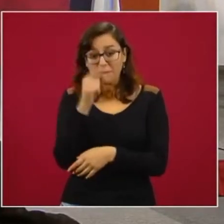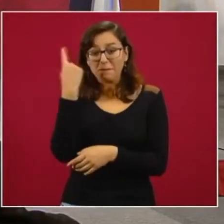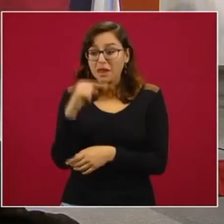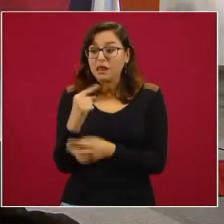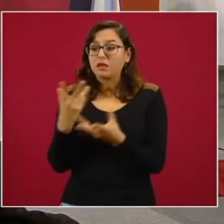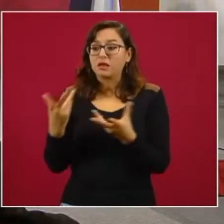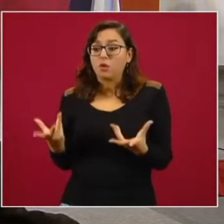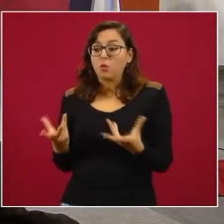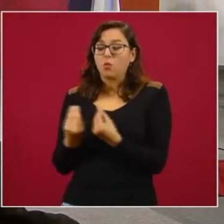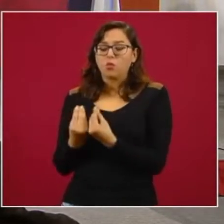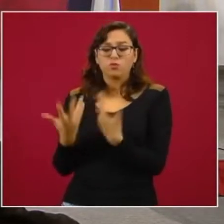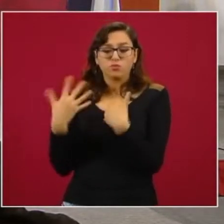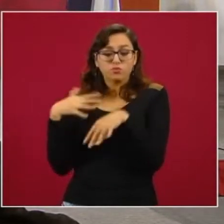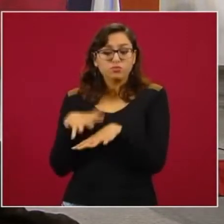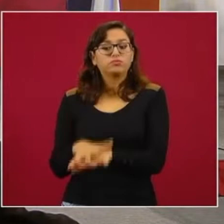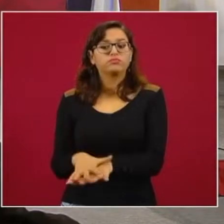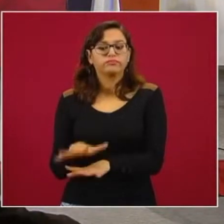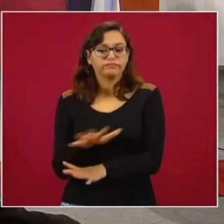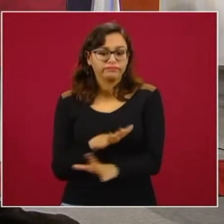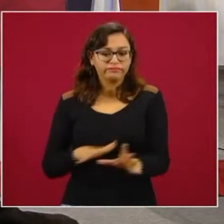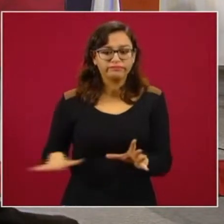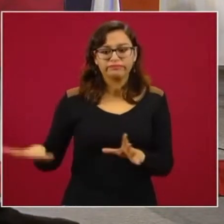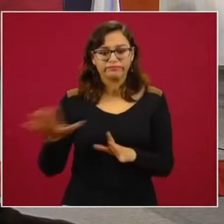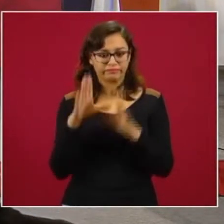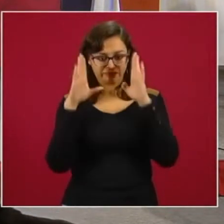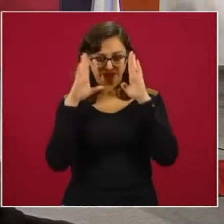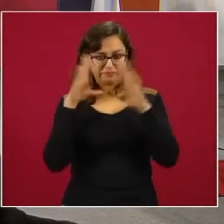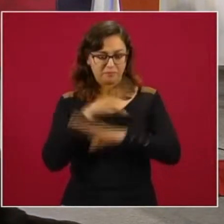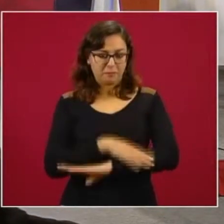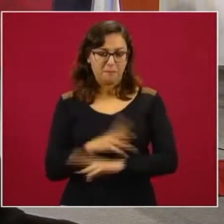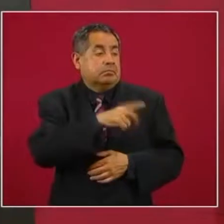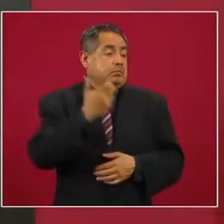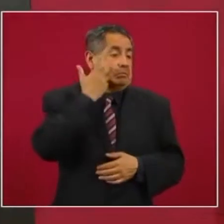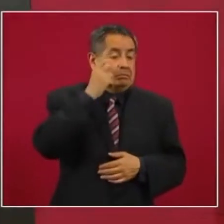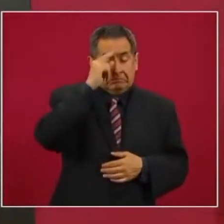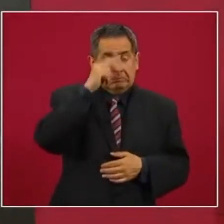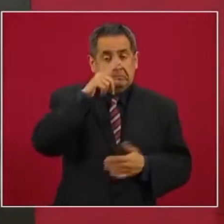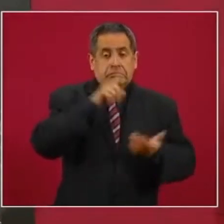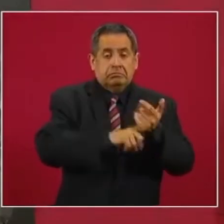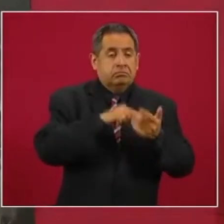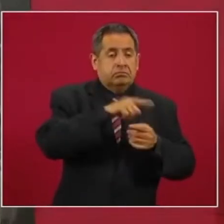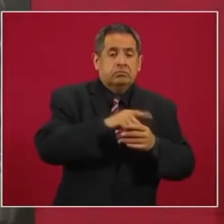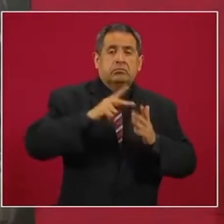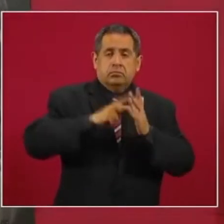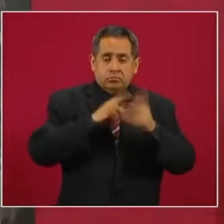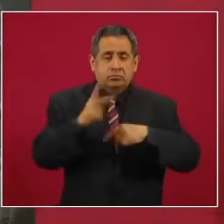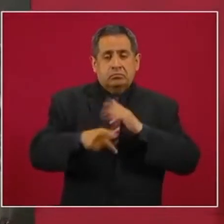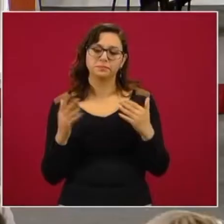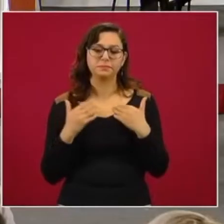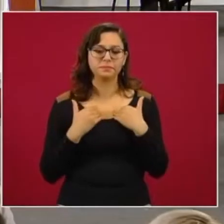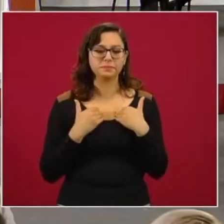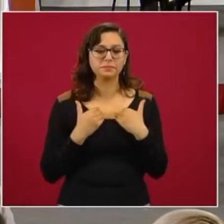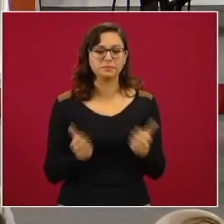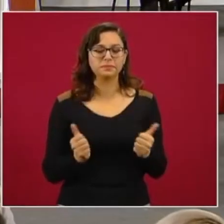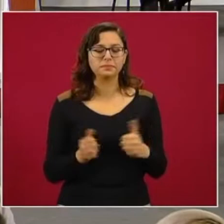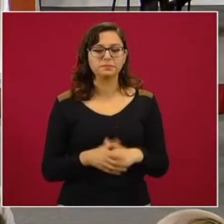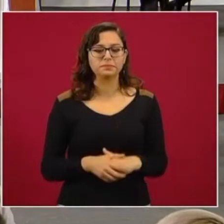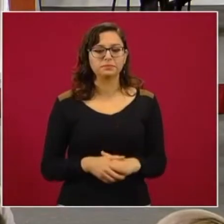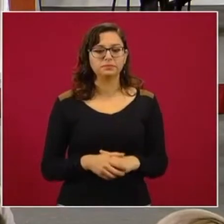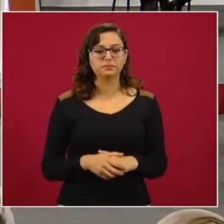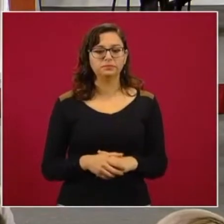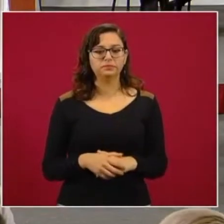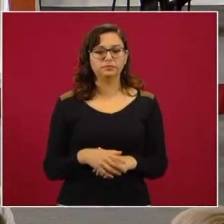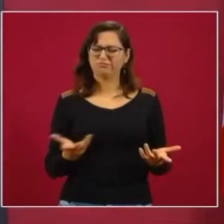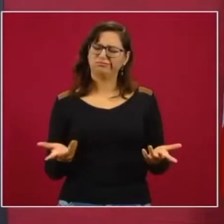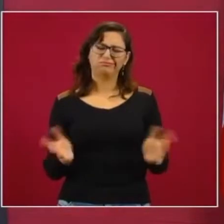tejido social y crear las condiciones de reconciliación entre ambas comunidades. El presidente Andrés Manuel López Obrador llamó